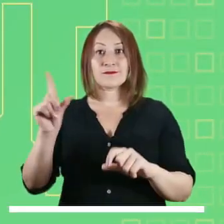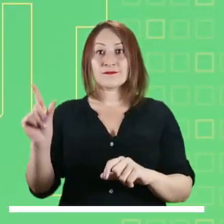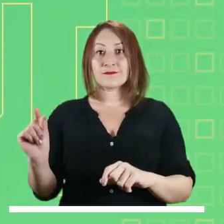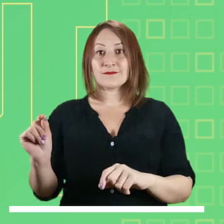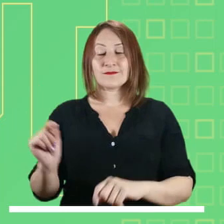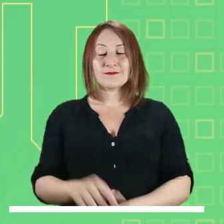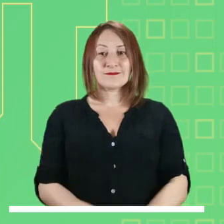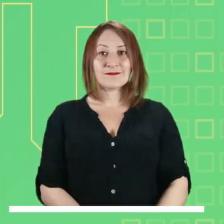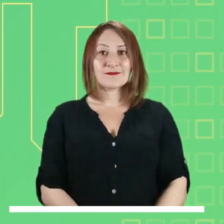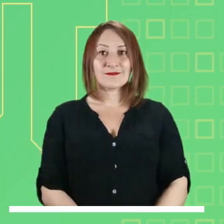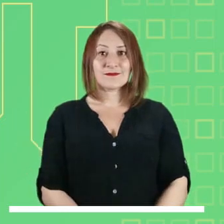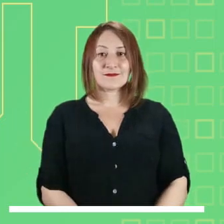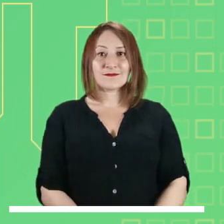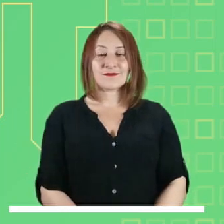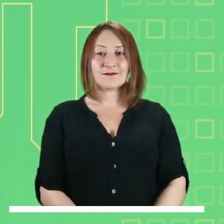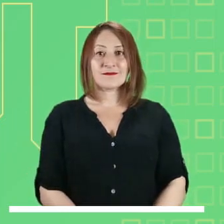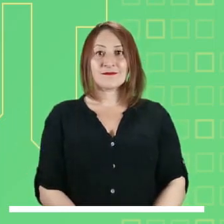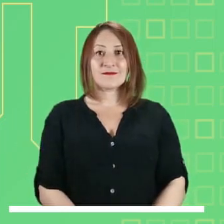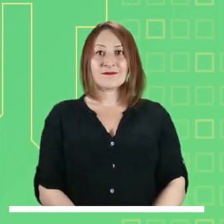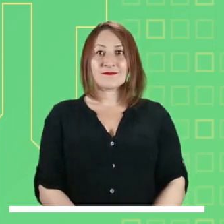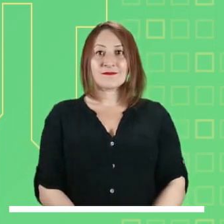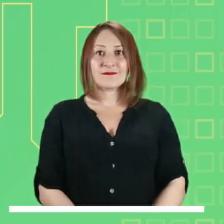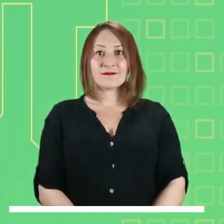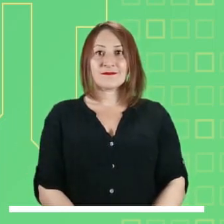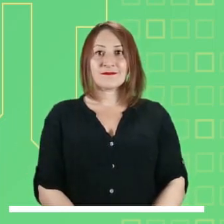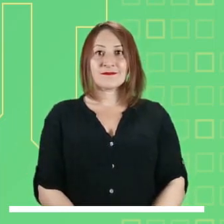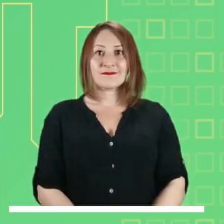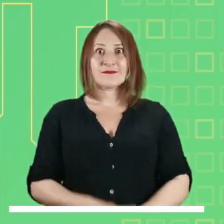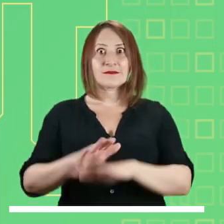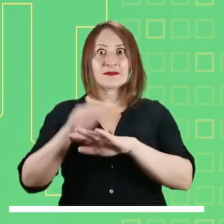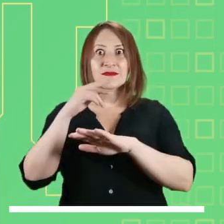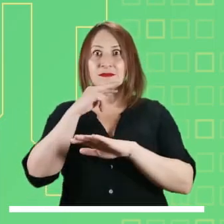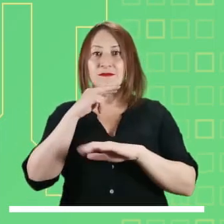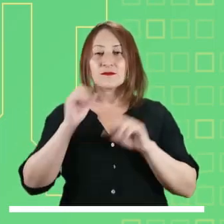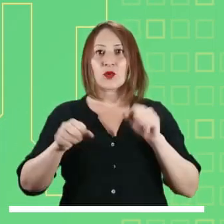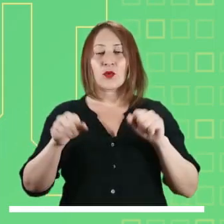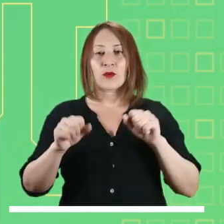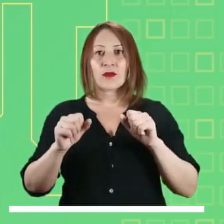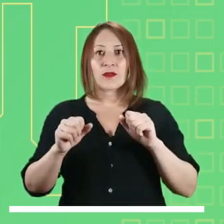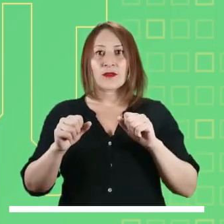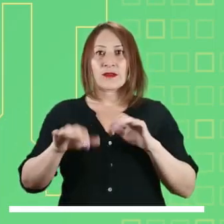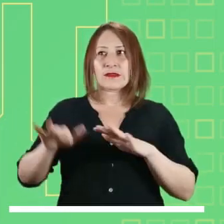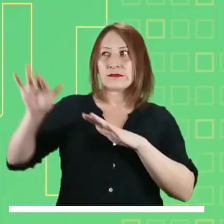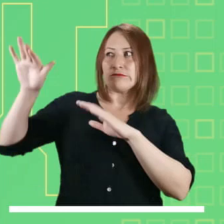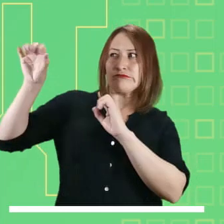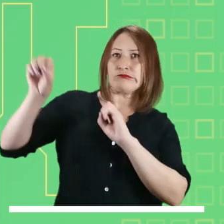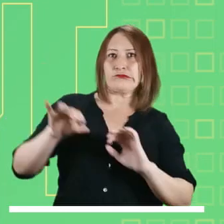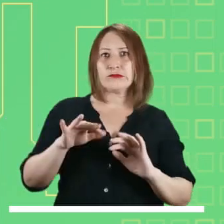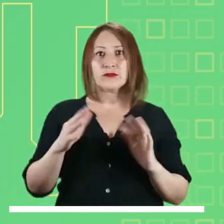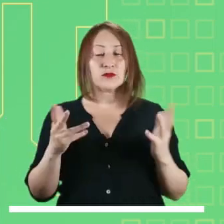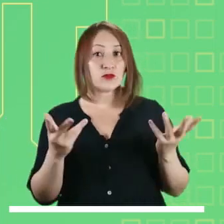Alerta roja por probabilidad de incendios en la cobertura vegetal de los departamentos de La Guajira y Cesar.